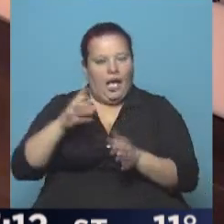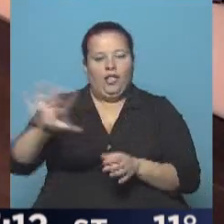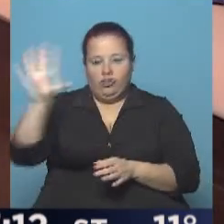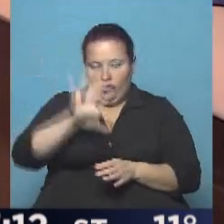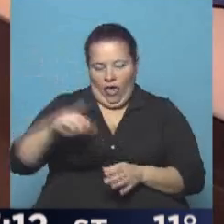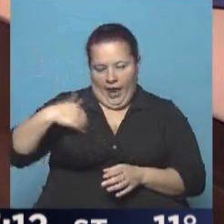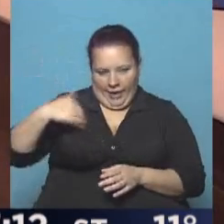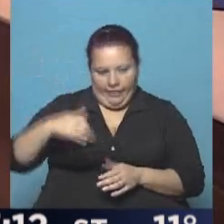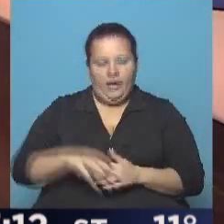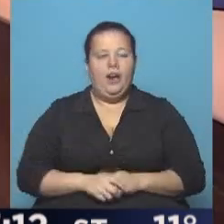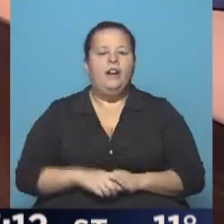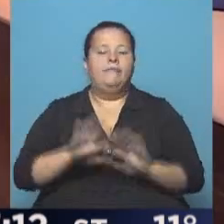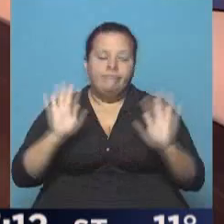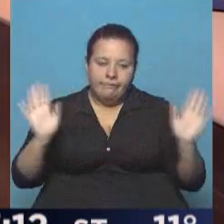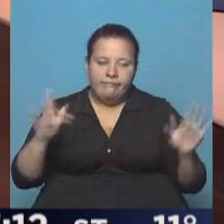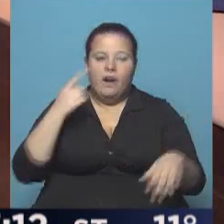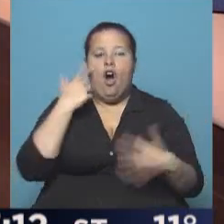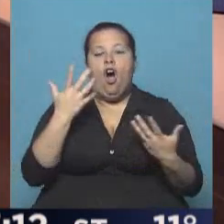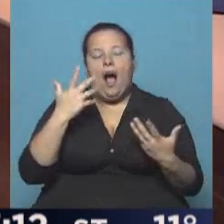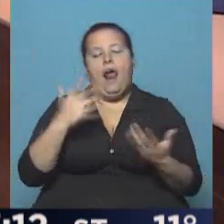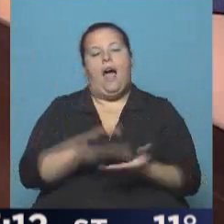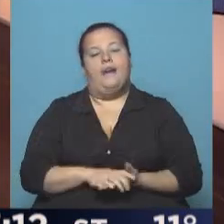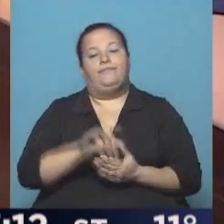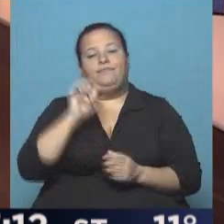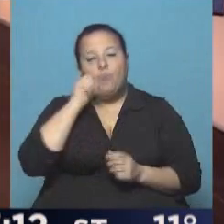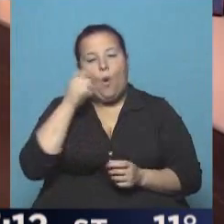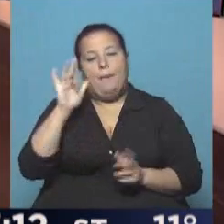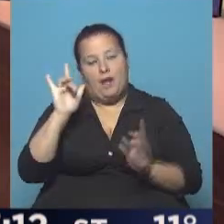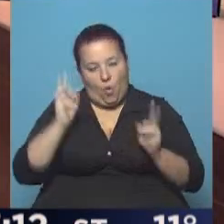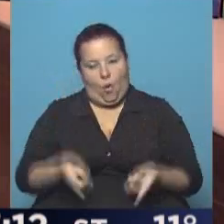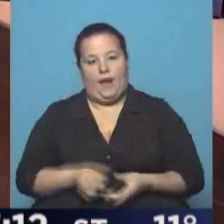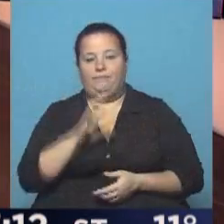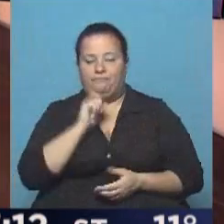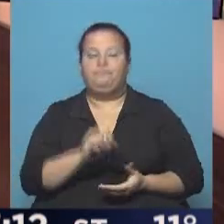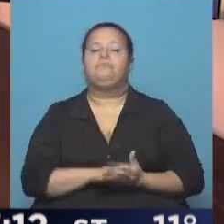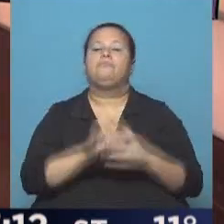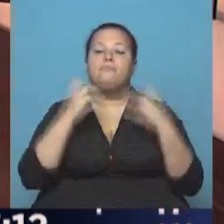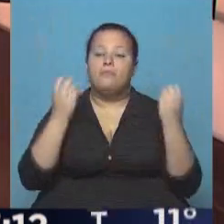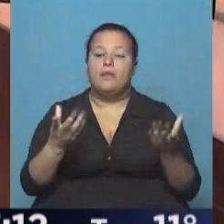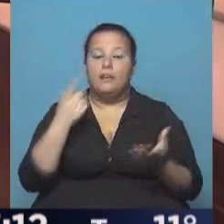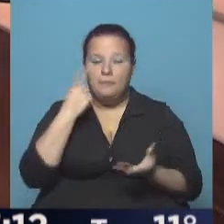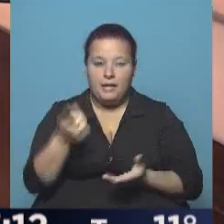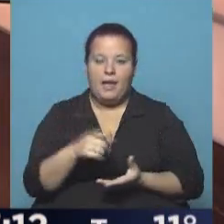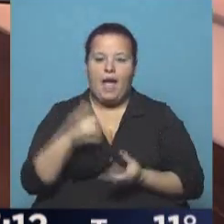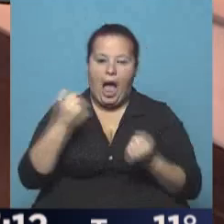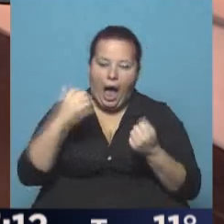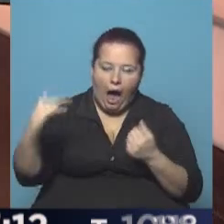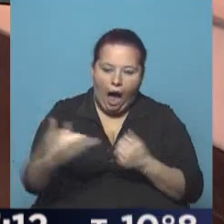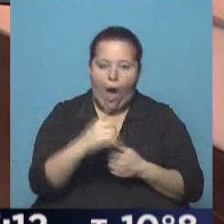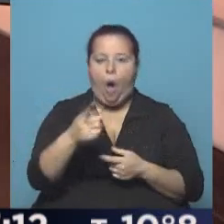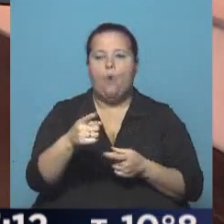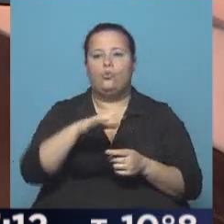la Argentina, así que esperamos pasar un muy buen miércoles pese a todo. Mira, ahí están entrando los vehículos